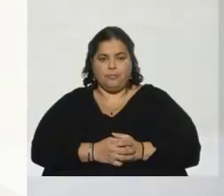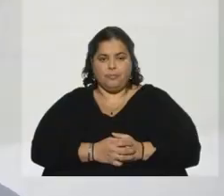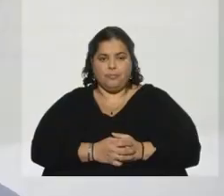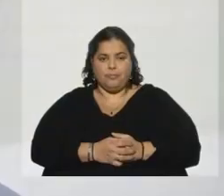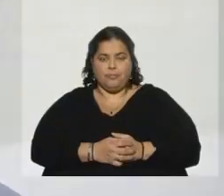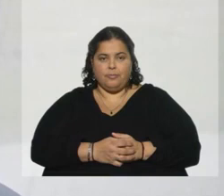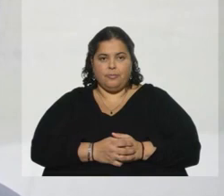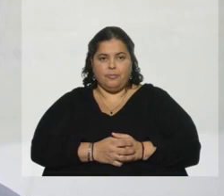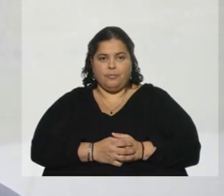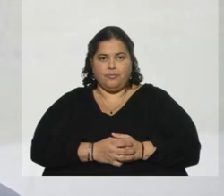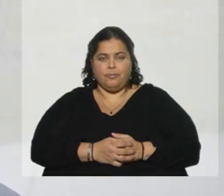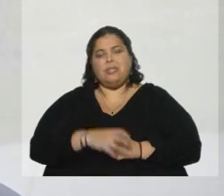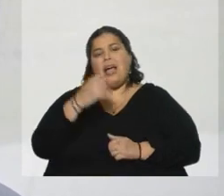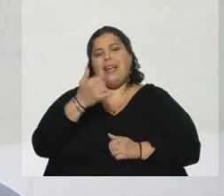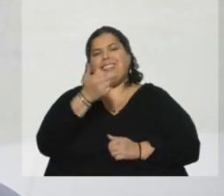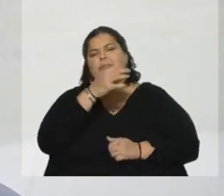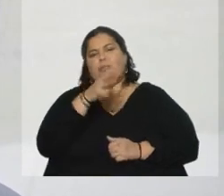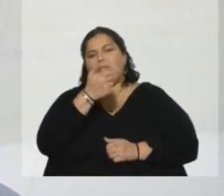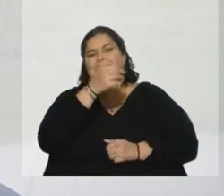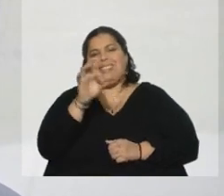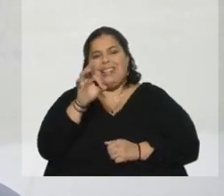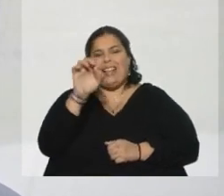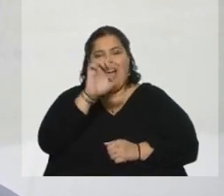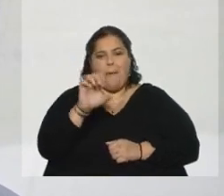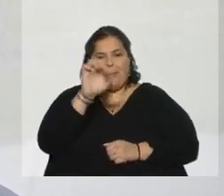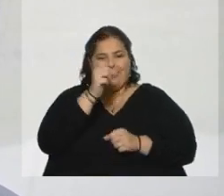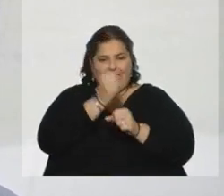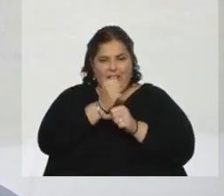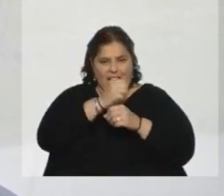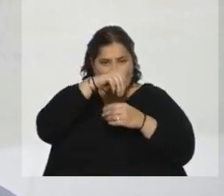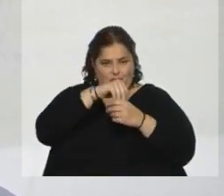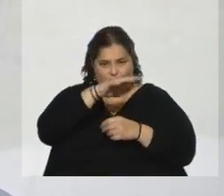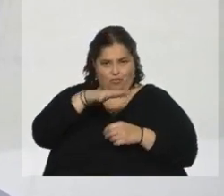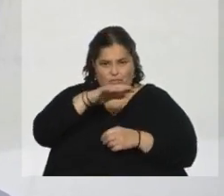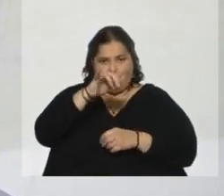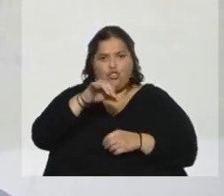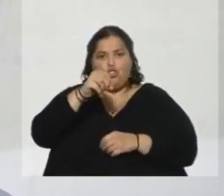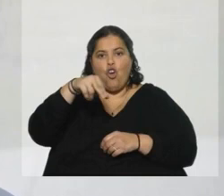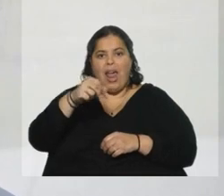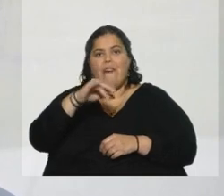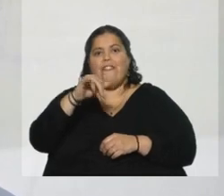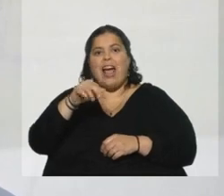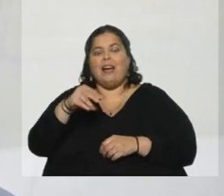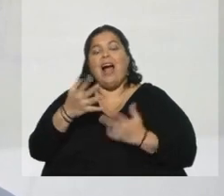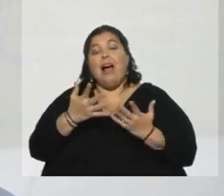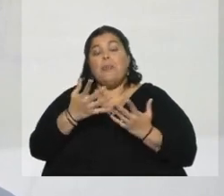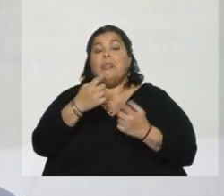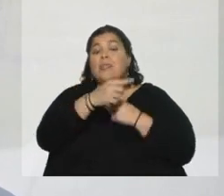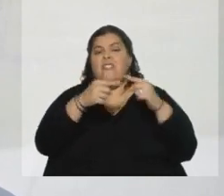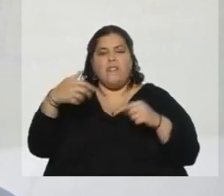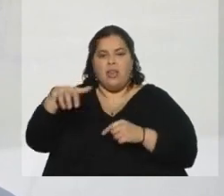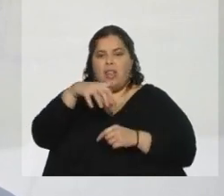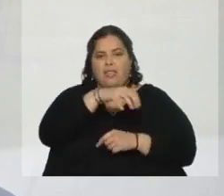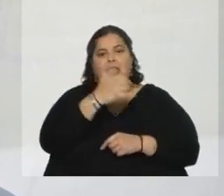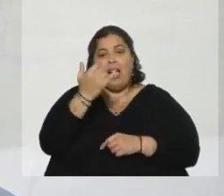Tenemos unas 60 empresas trabajando. De distintos rubros. Sí tenemos una vinculación muy fuerte con